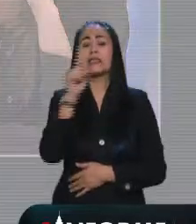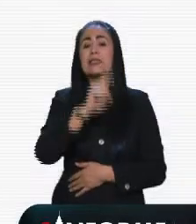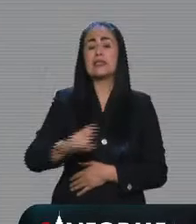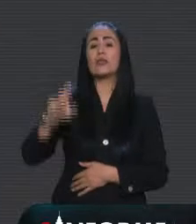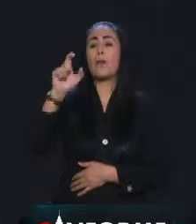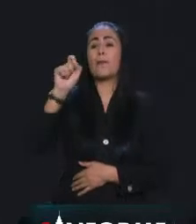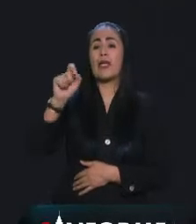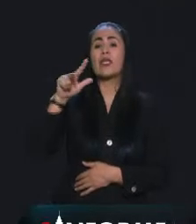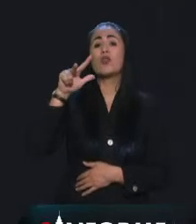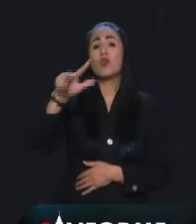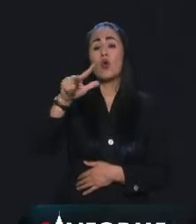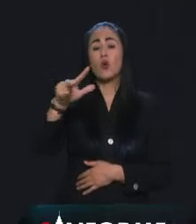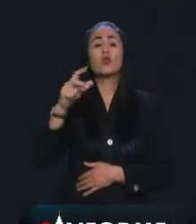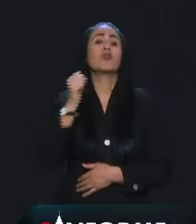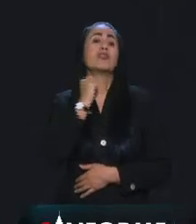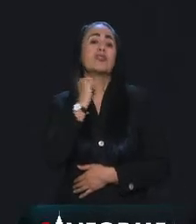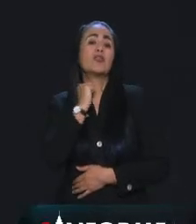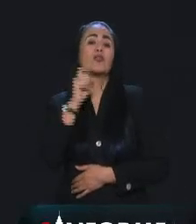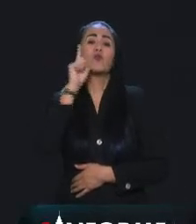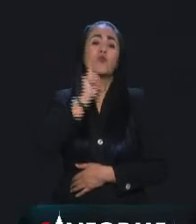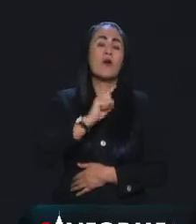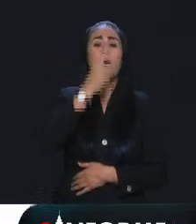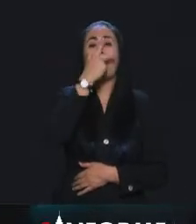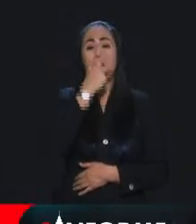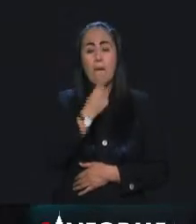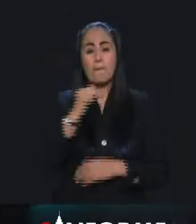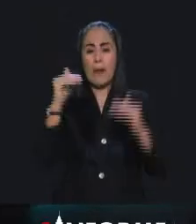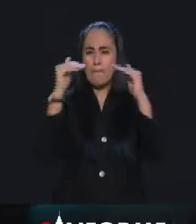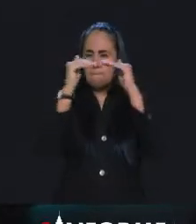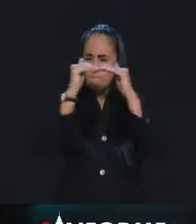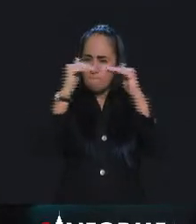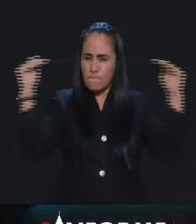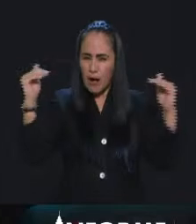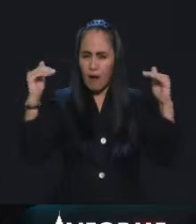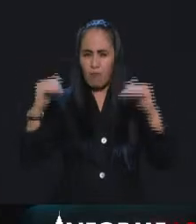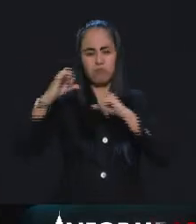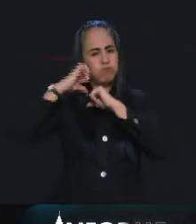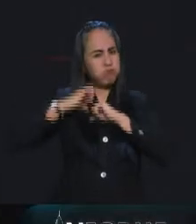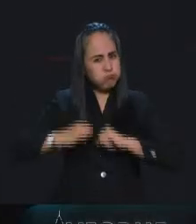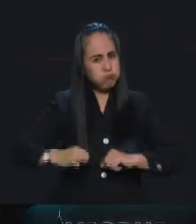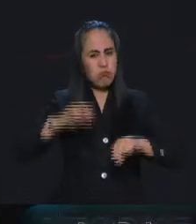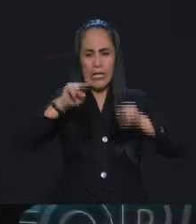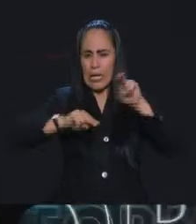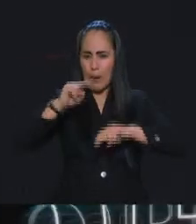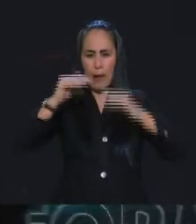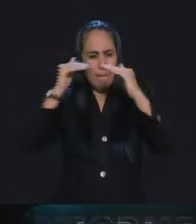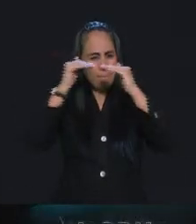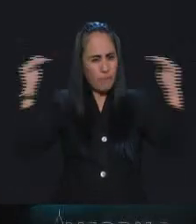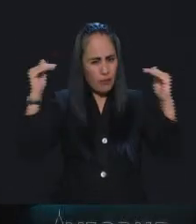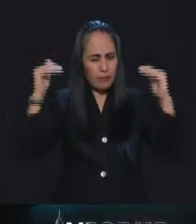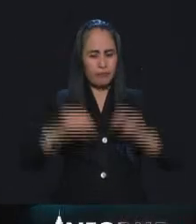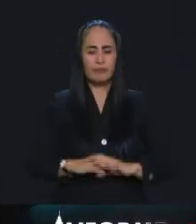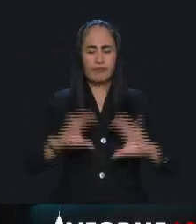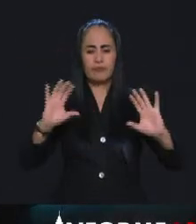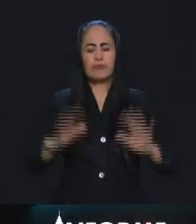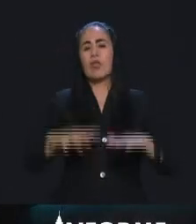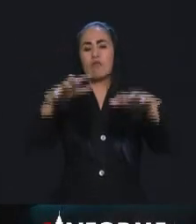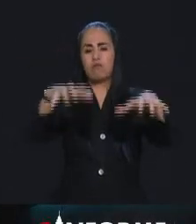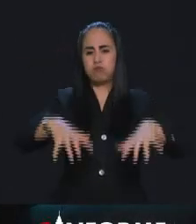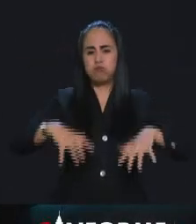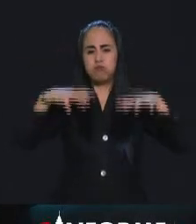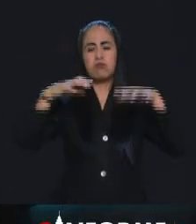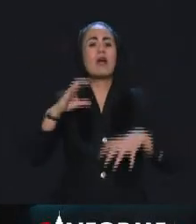senadores tenemos la misma autoridad. Es decir, es un órgano, el Senado